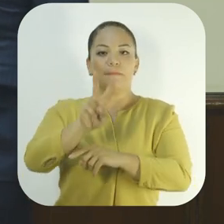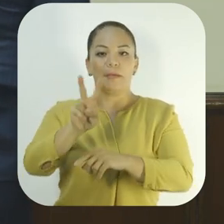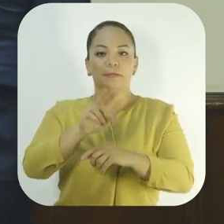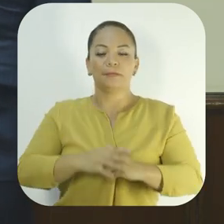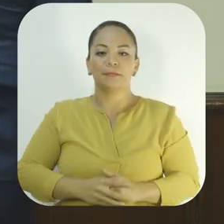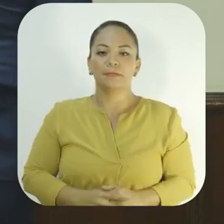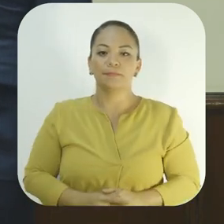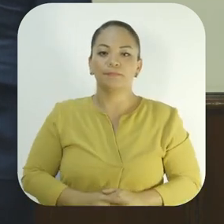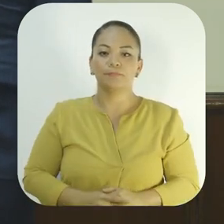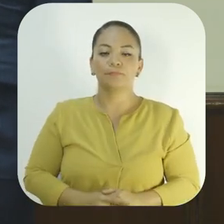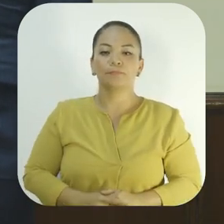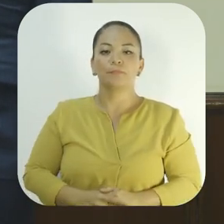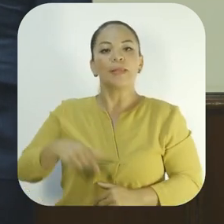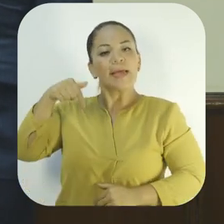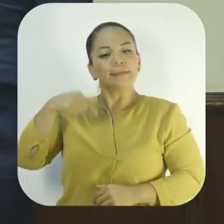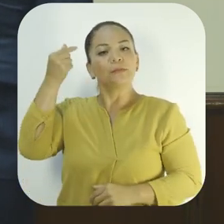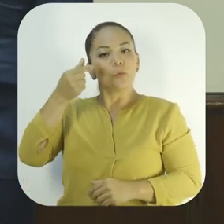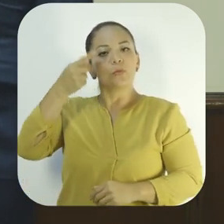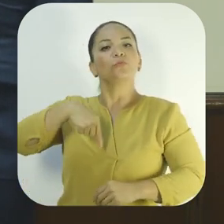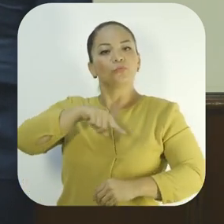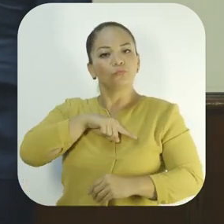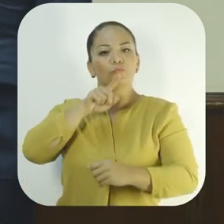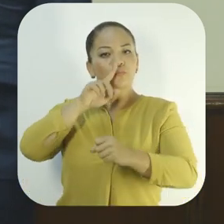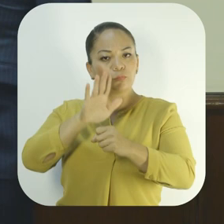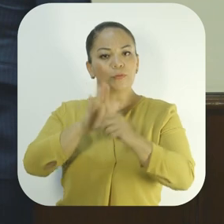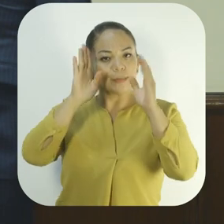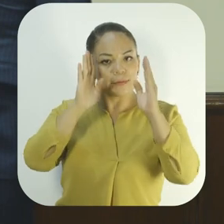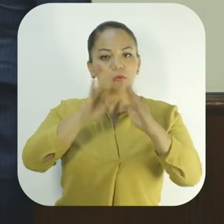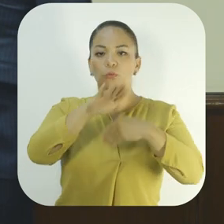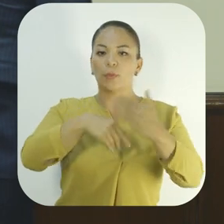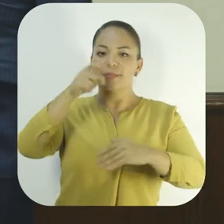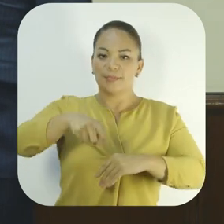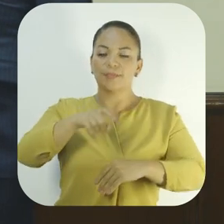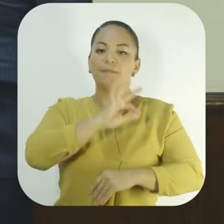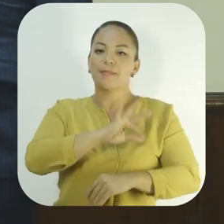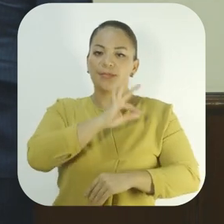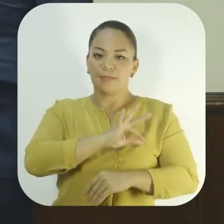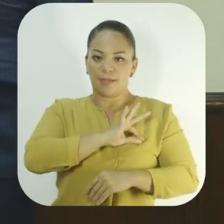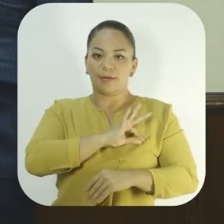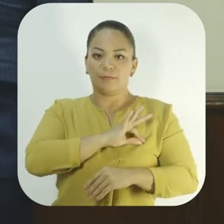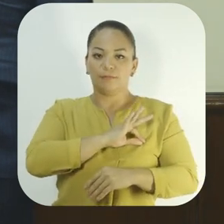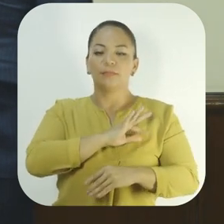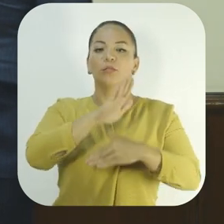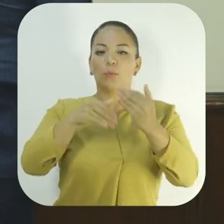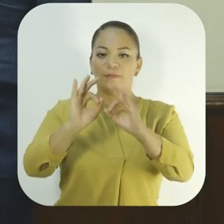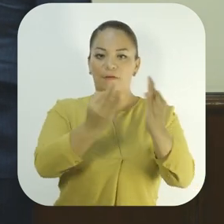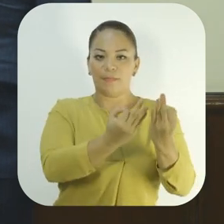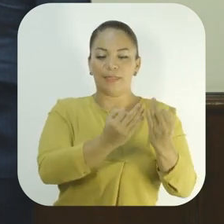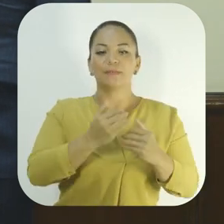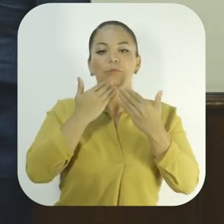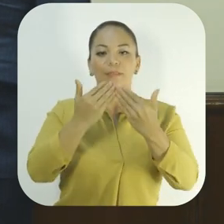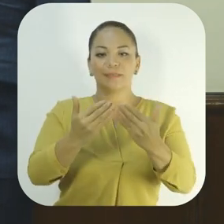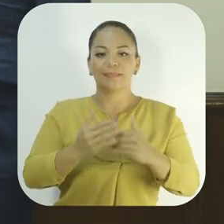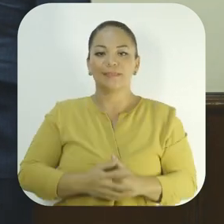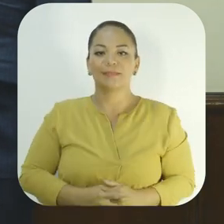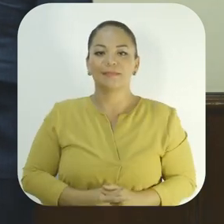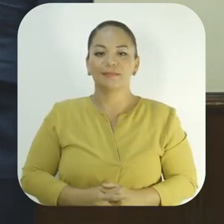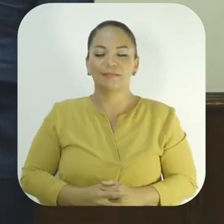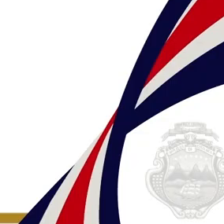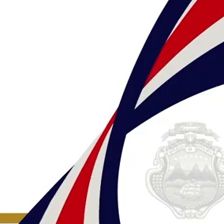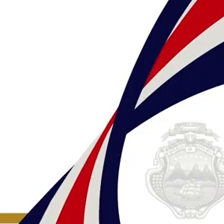inclusive. Este gobierno está comprometido con la atención a las necesidades y el bienestar de las familias. Muchas gracias.